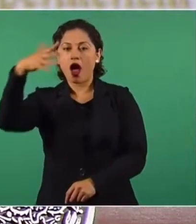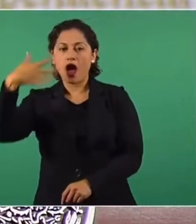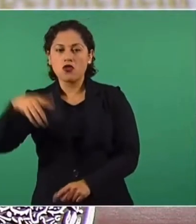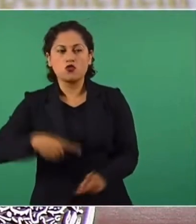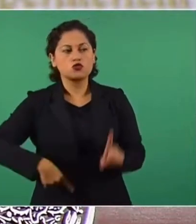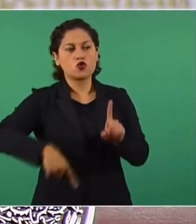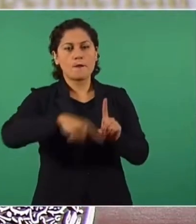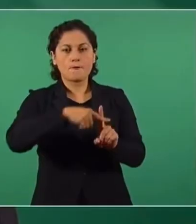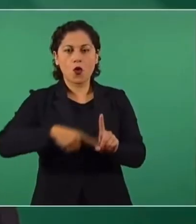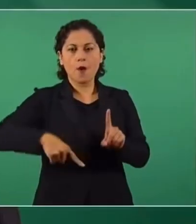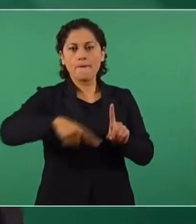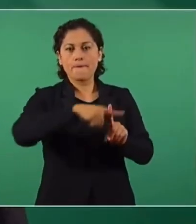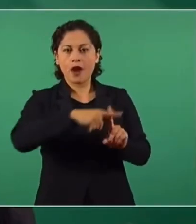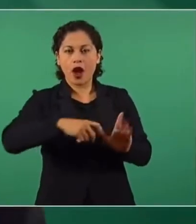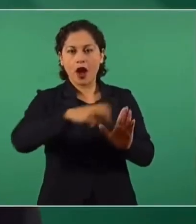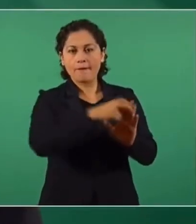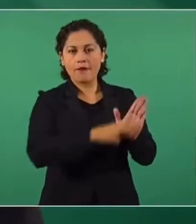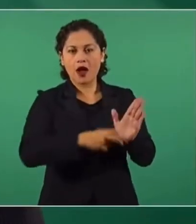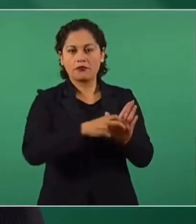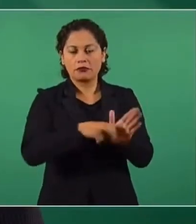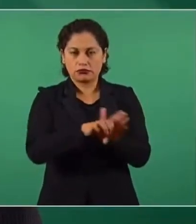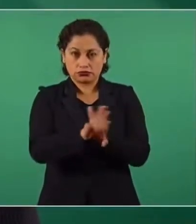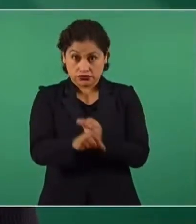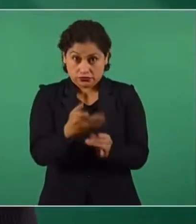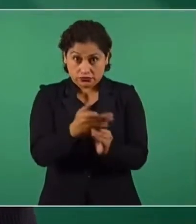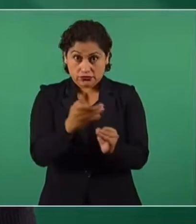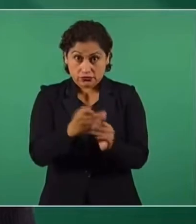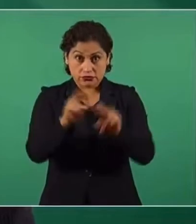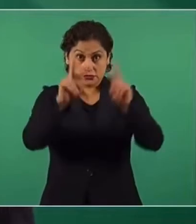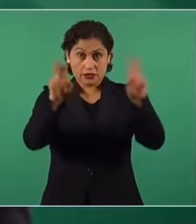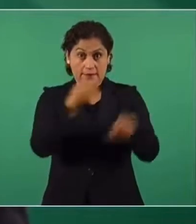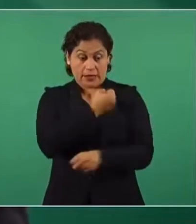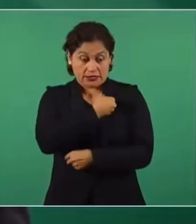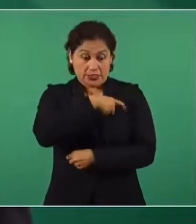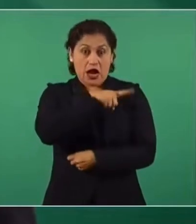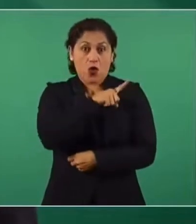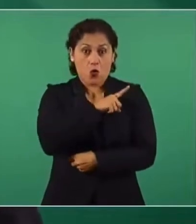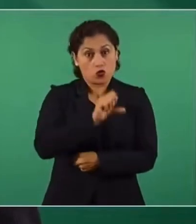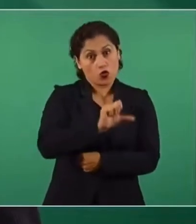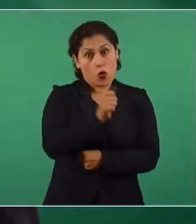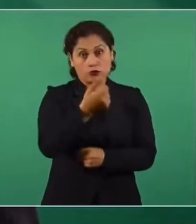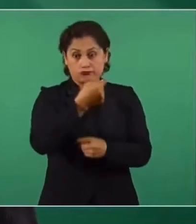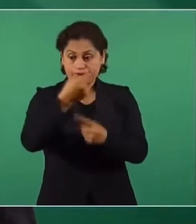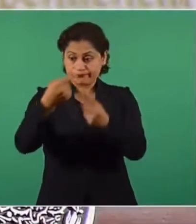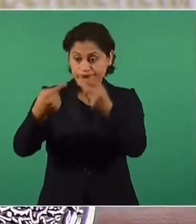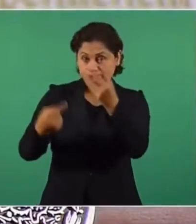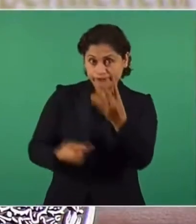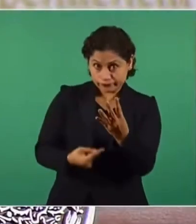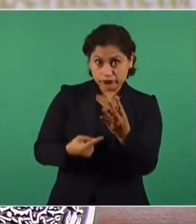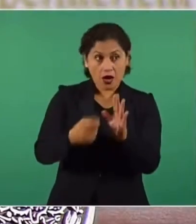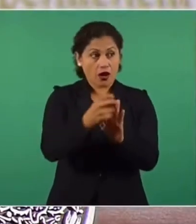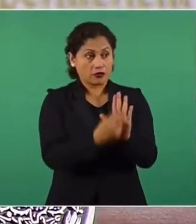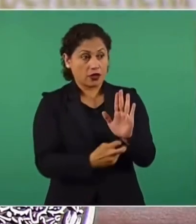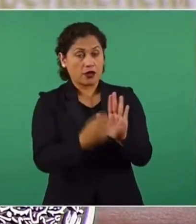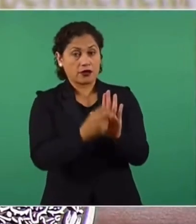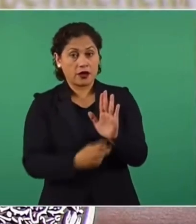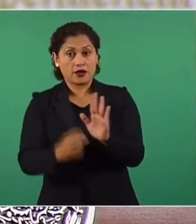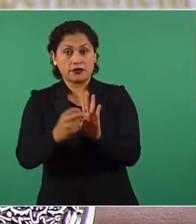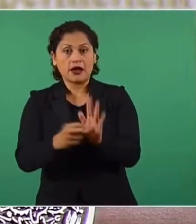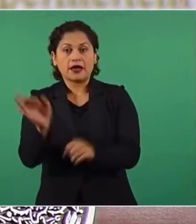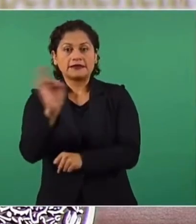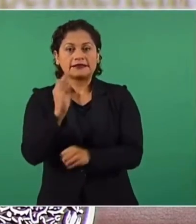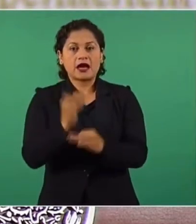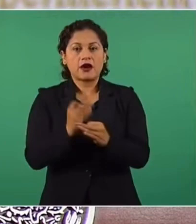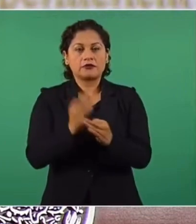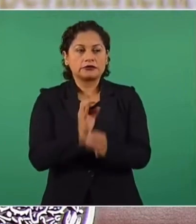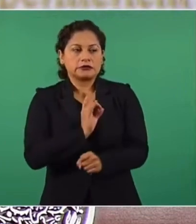siendo no de higiene solamente, sino de cuidados de salud, obviamente no estamos apoyando a nuestra formación de nuestros pequeños. Entonces,